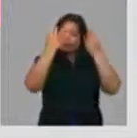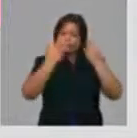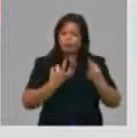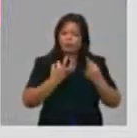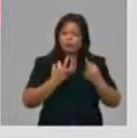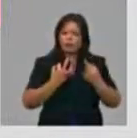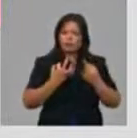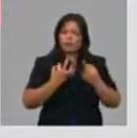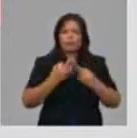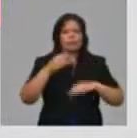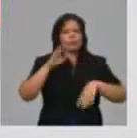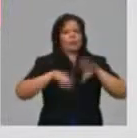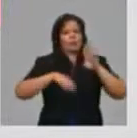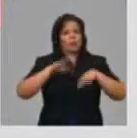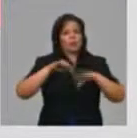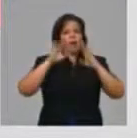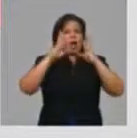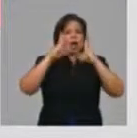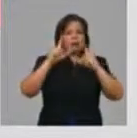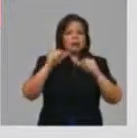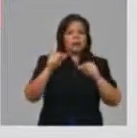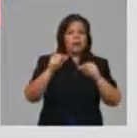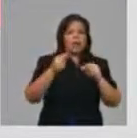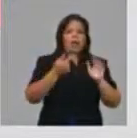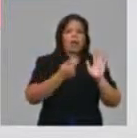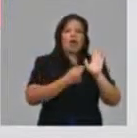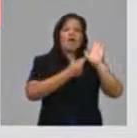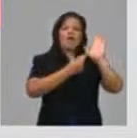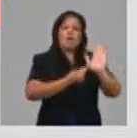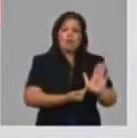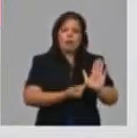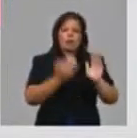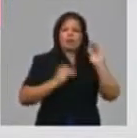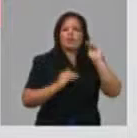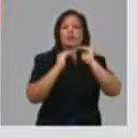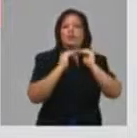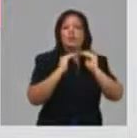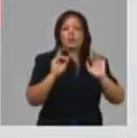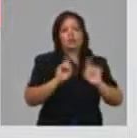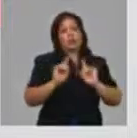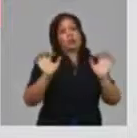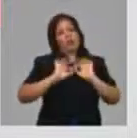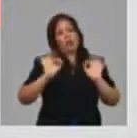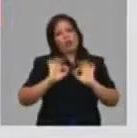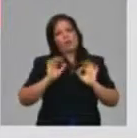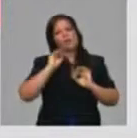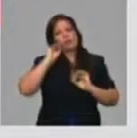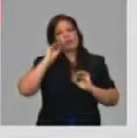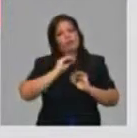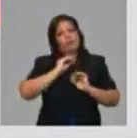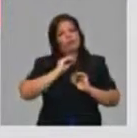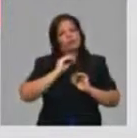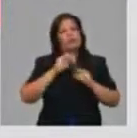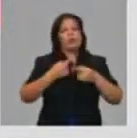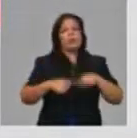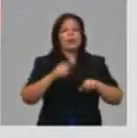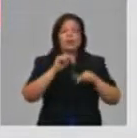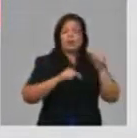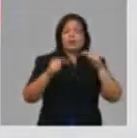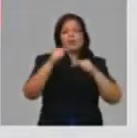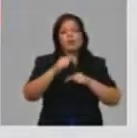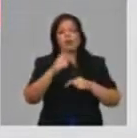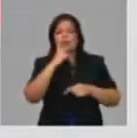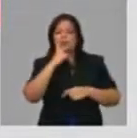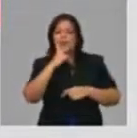la cantidad de ofertas no son suficientes también mantendremos una prioridad sobre estos grupos de etarios identificados o los niños, los